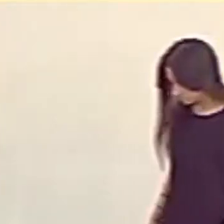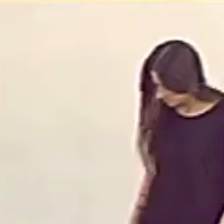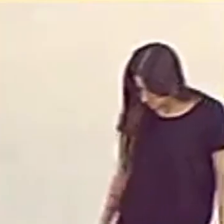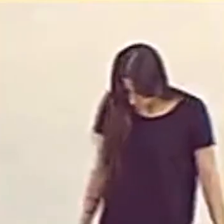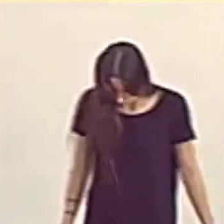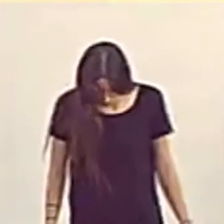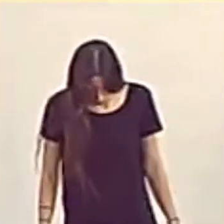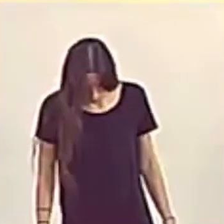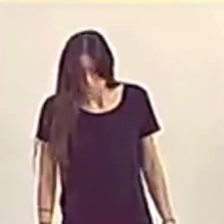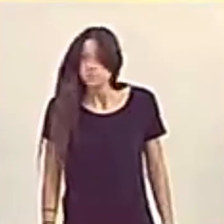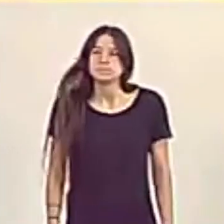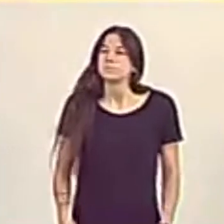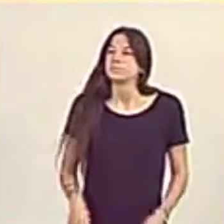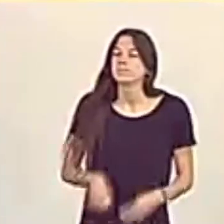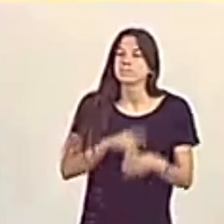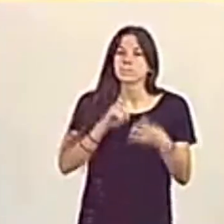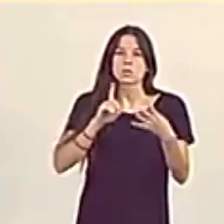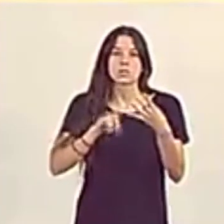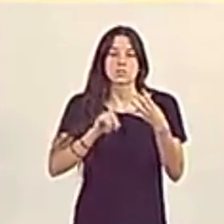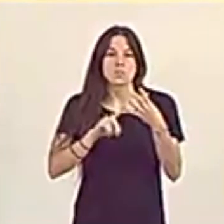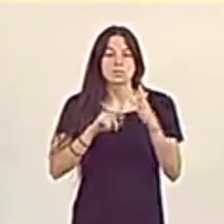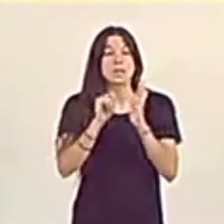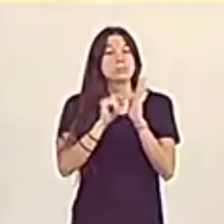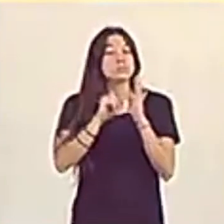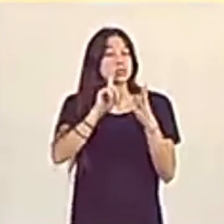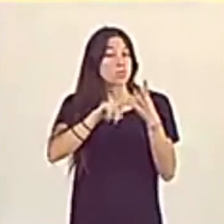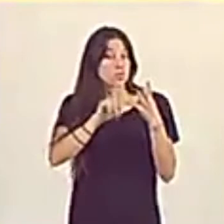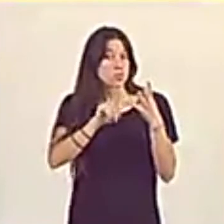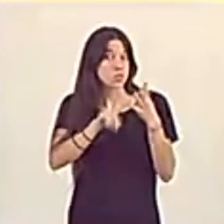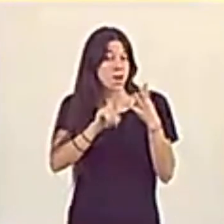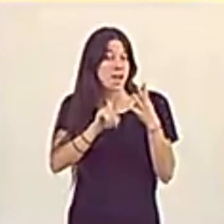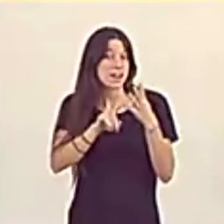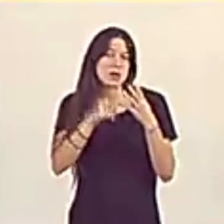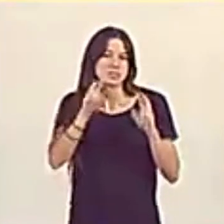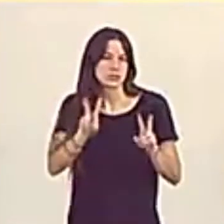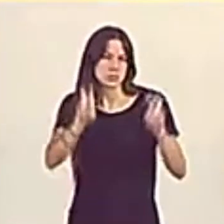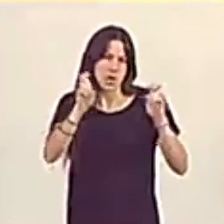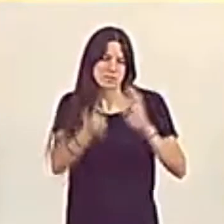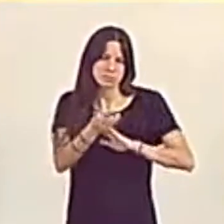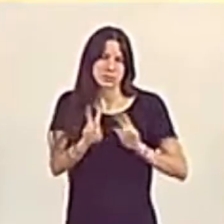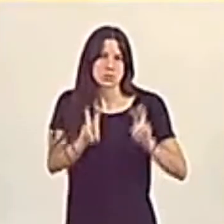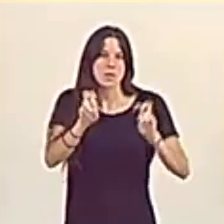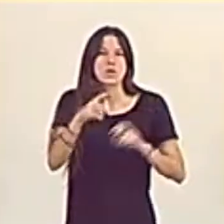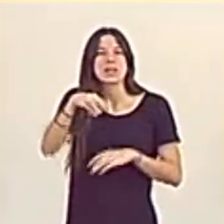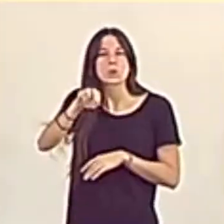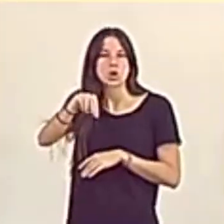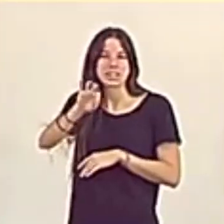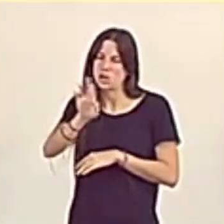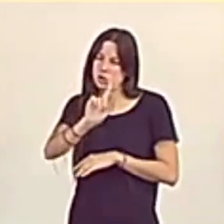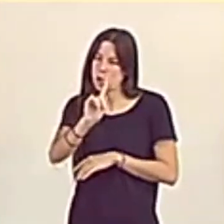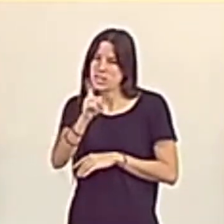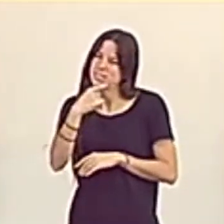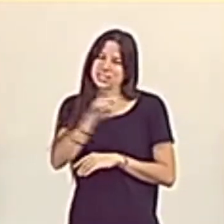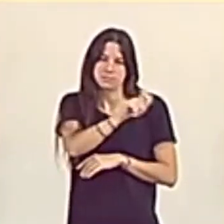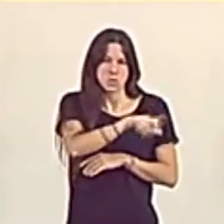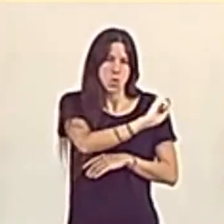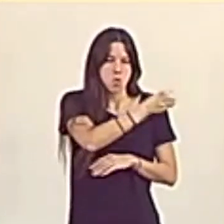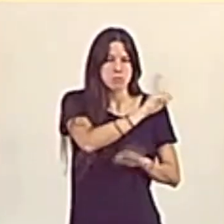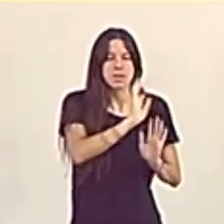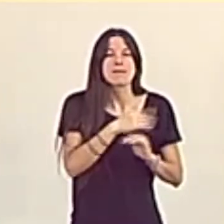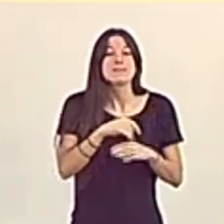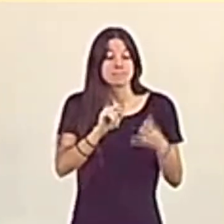La cuarta receta es de nueva cuña y no es suya, Montero. No es suya. La cuarta receta